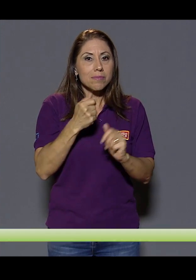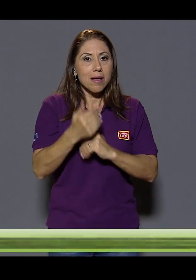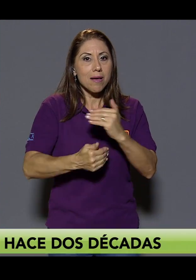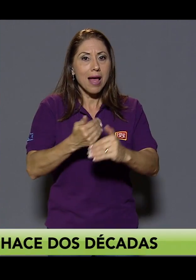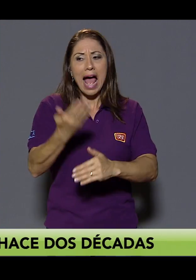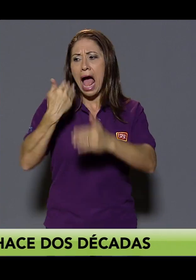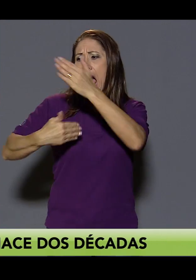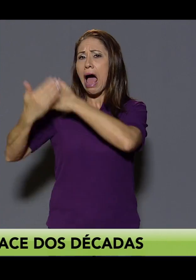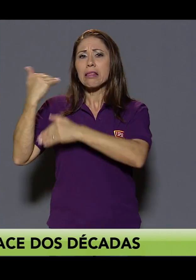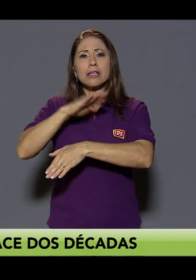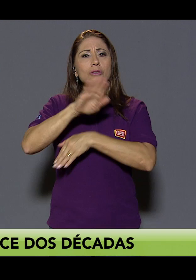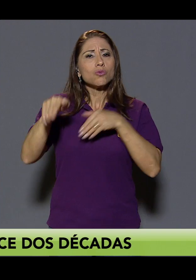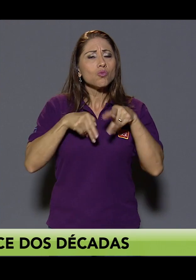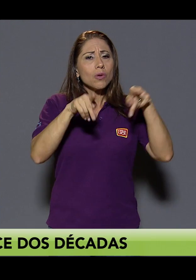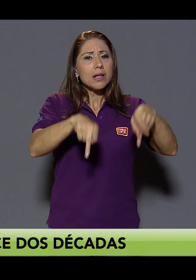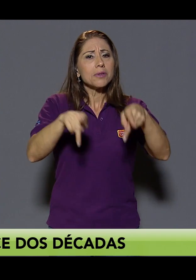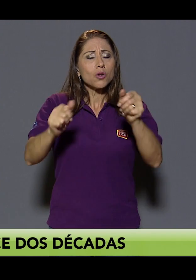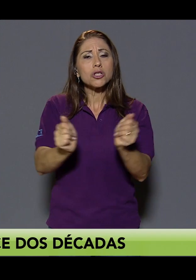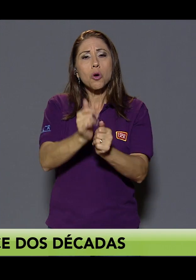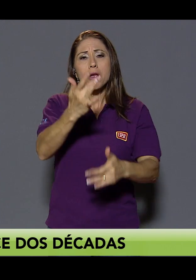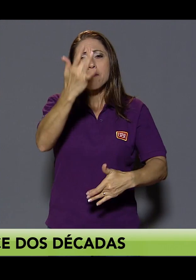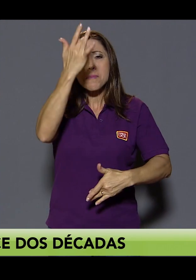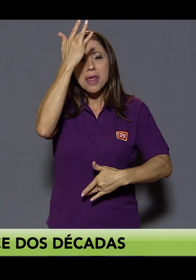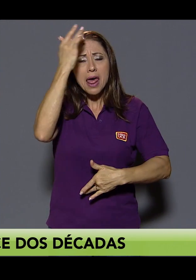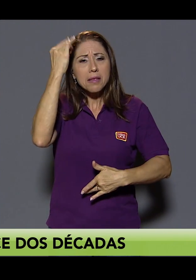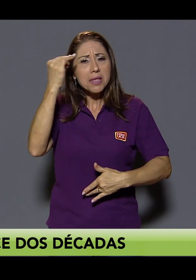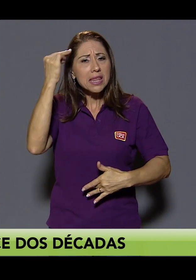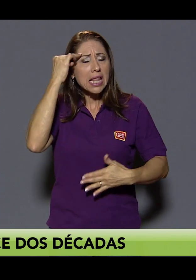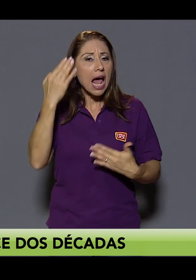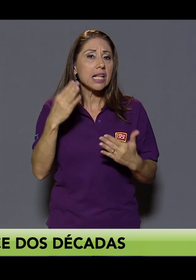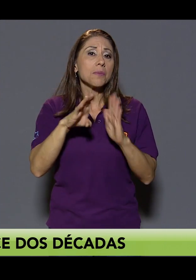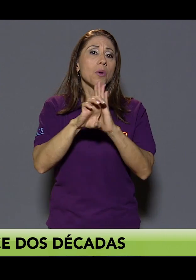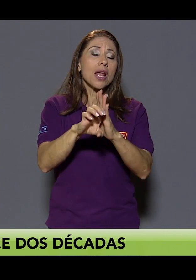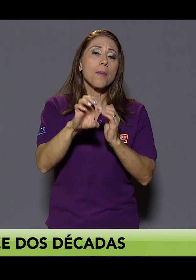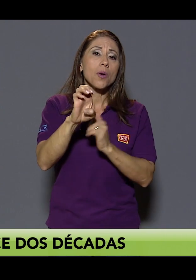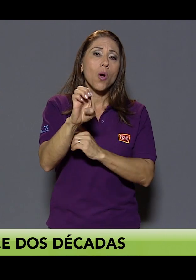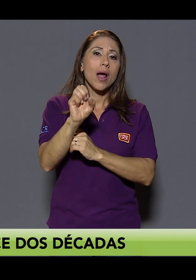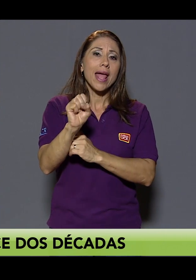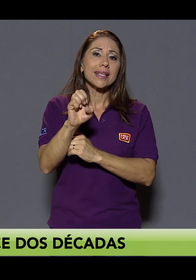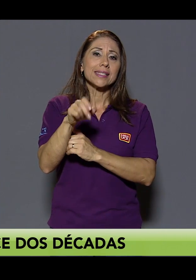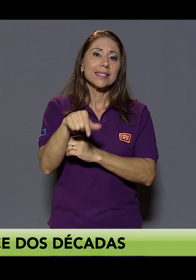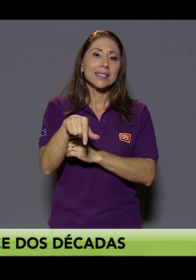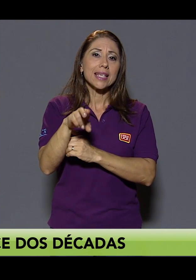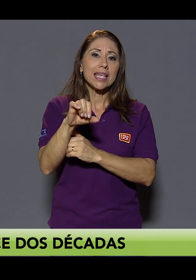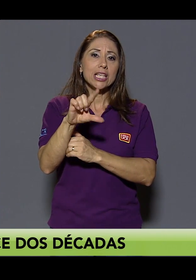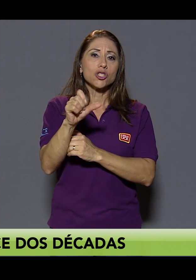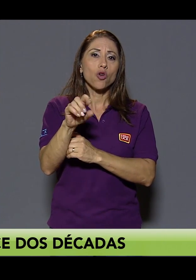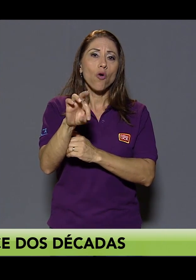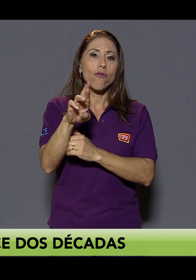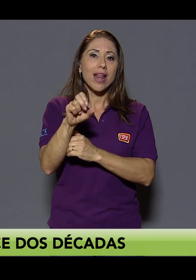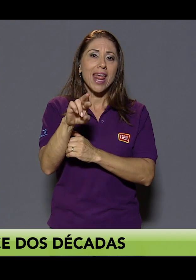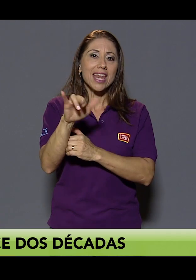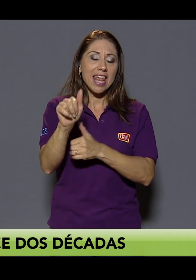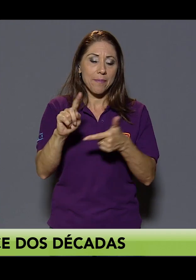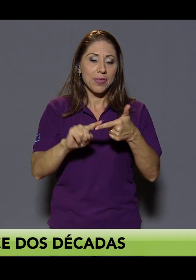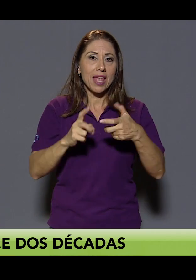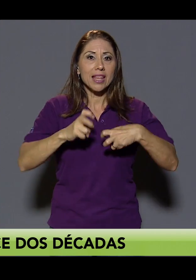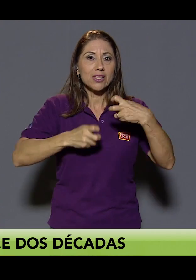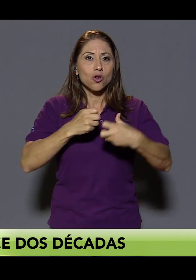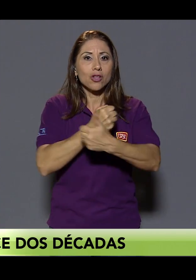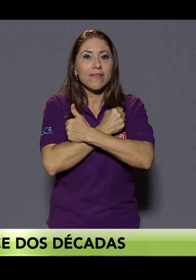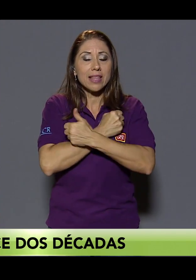personas que sufrían enfermedades mentales mayores, tipo esquizofrenia, trastornos afectivos y algunas psicosis orgánicas,